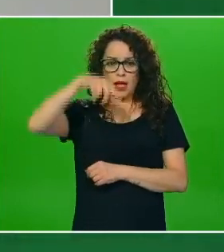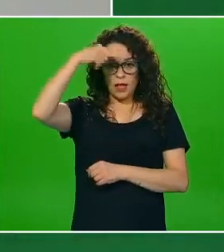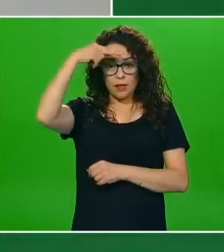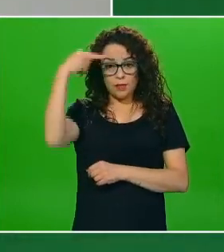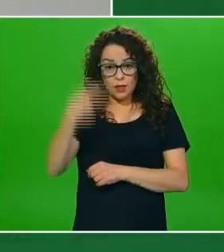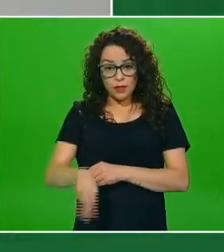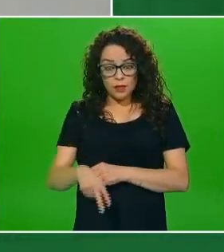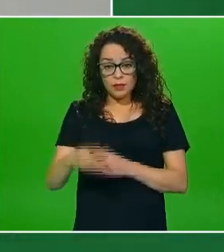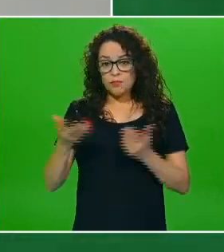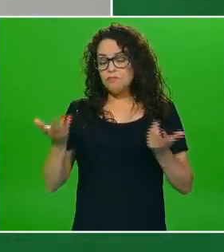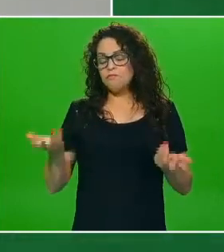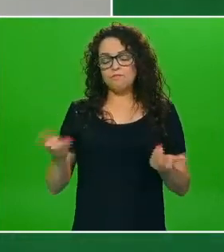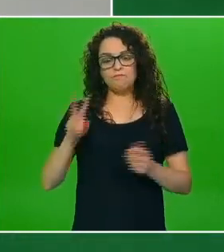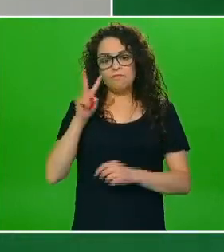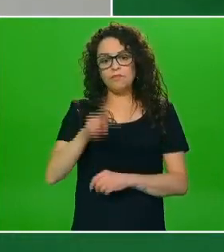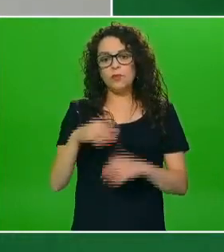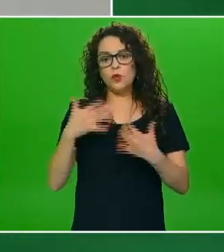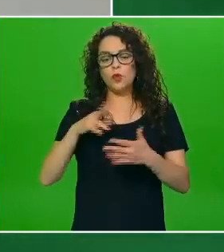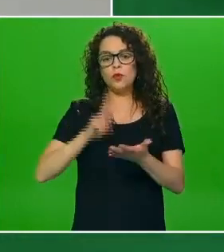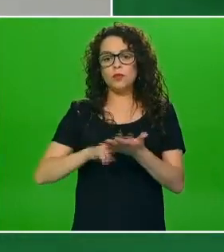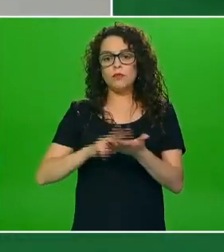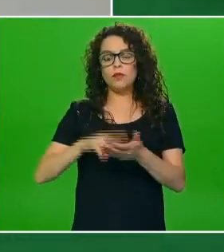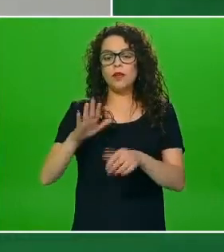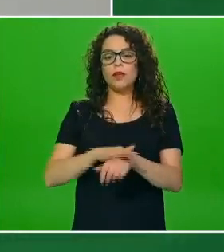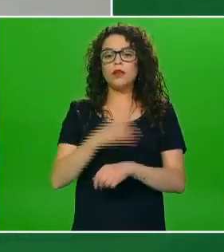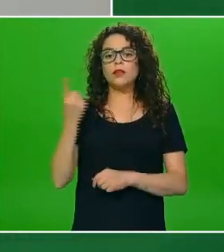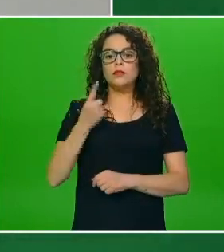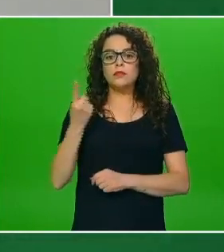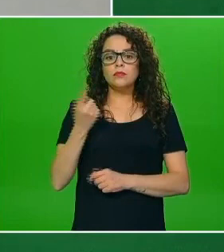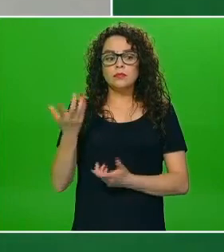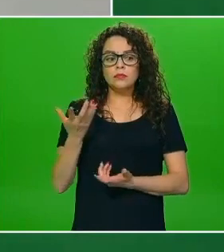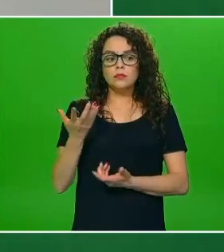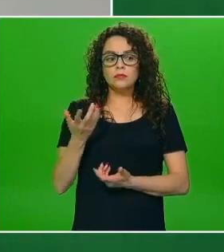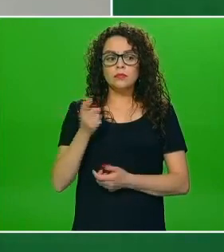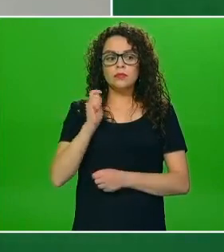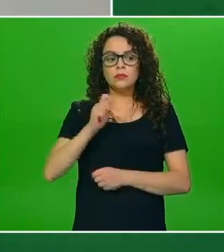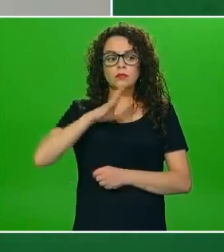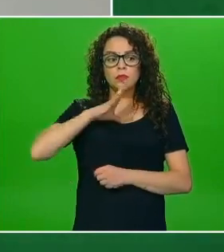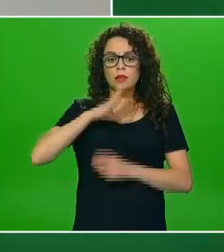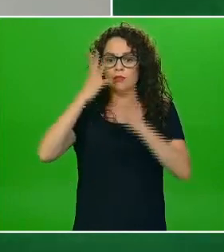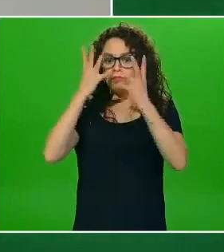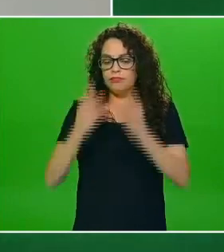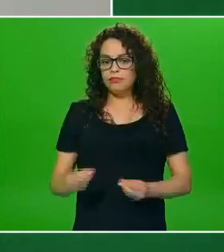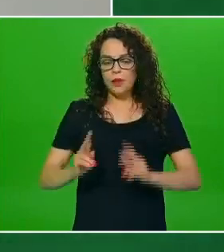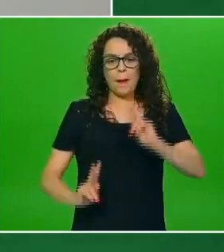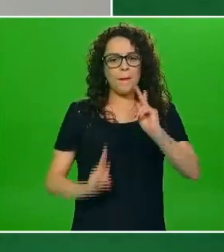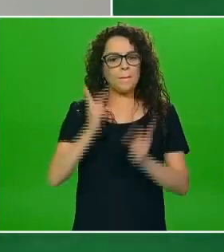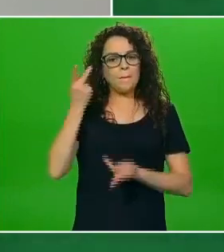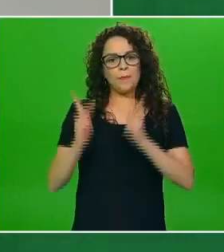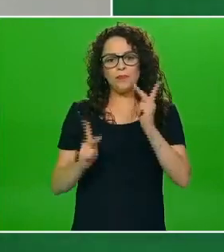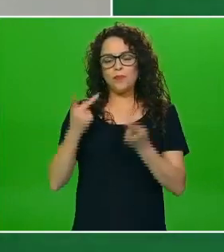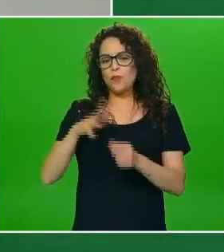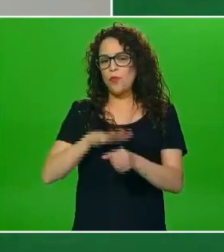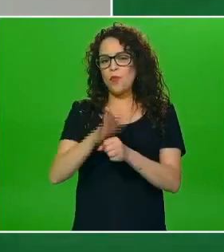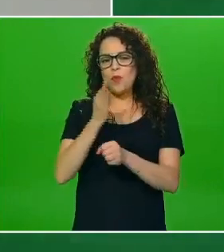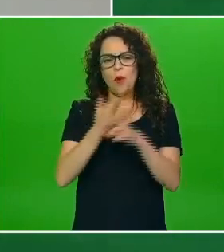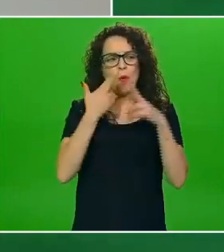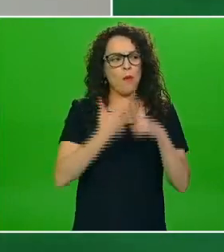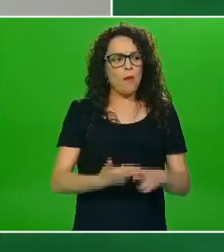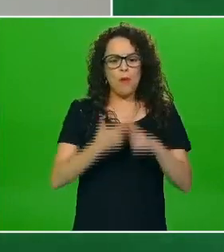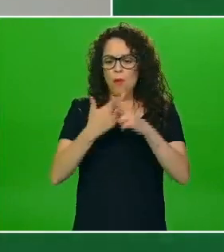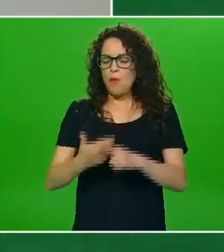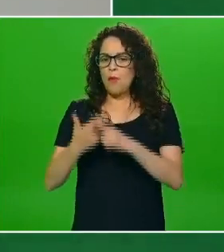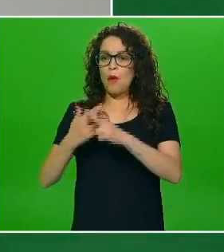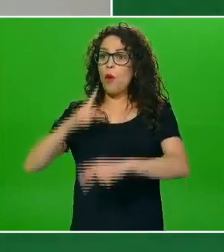privilegiado cuando hablamos de alimentos saludables la verdad se produce una gran variedad de vegetales y prácticamente todo el año